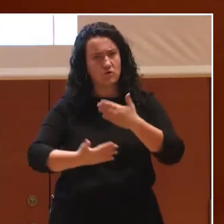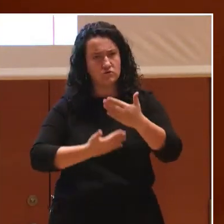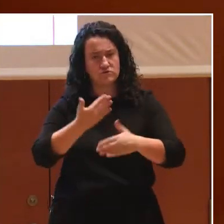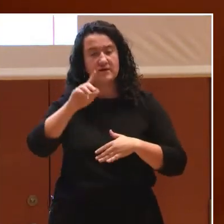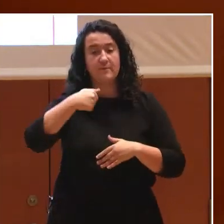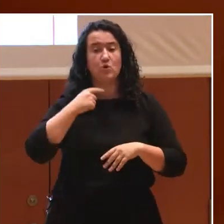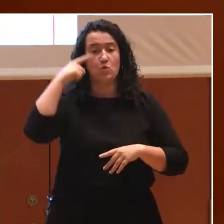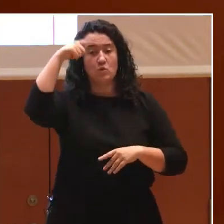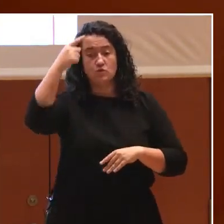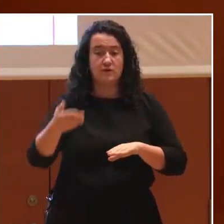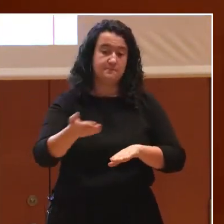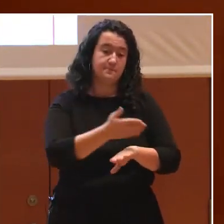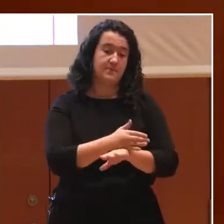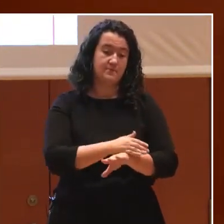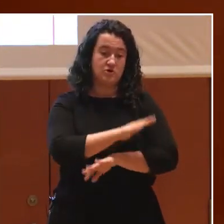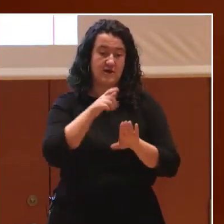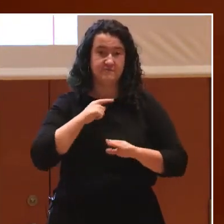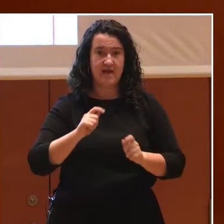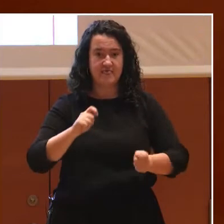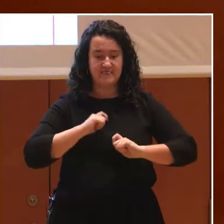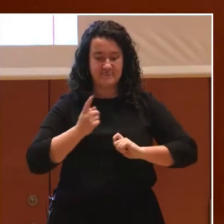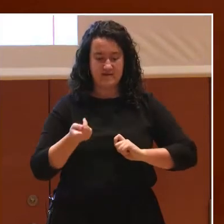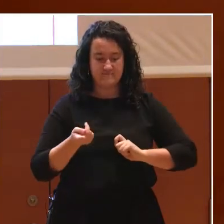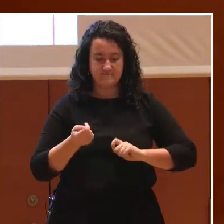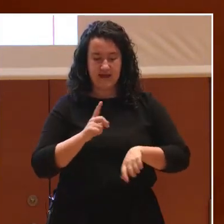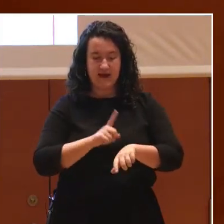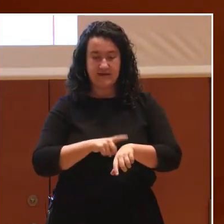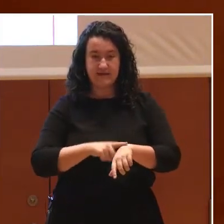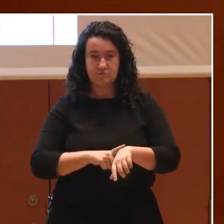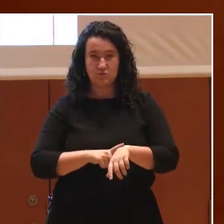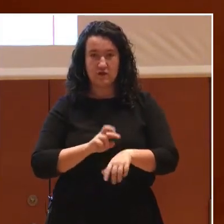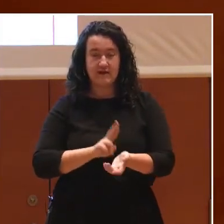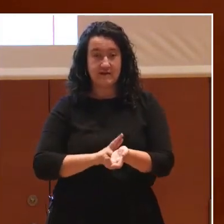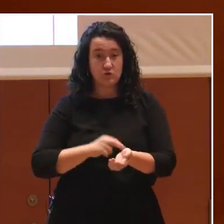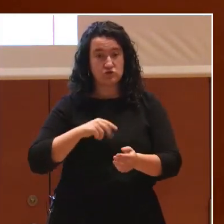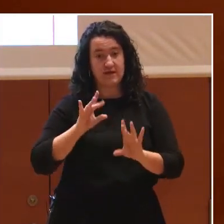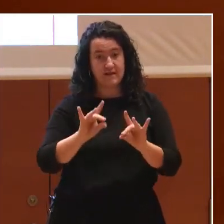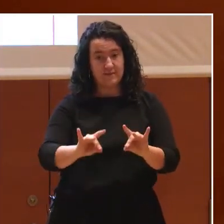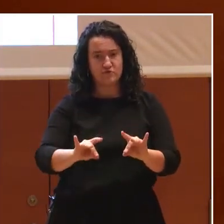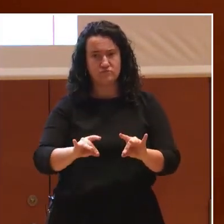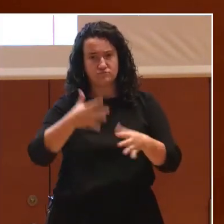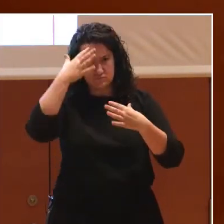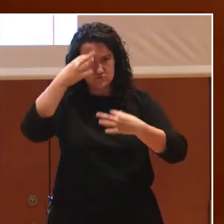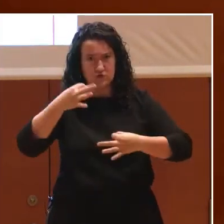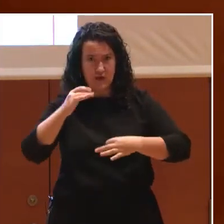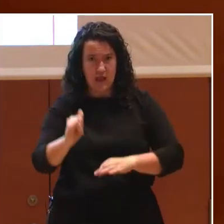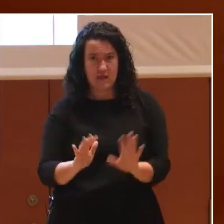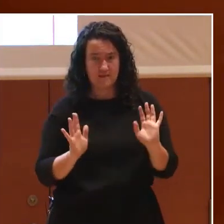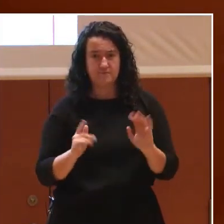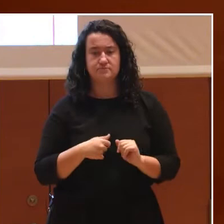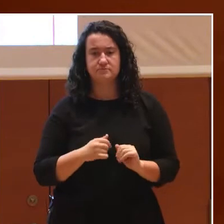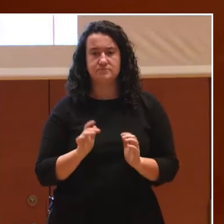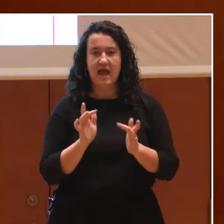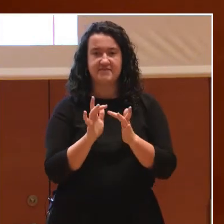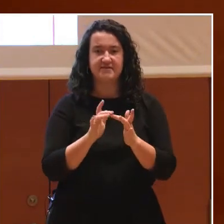previas que hacen que algunos ritmos de intervención tengan o no tengan sentido. Acercarse, pero acercarse también hasta